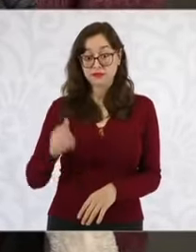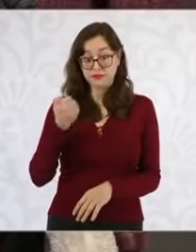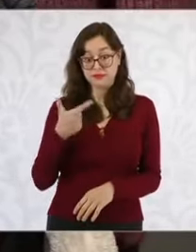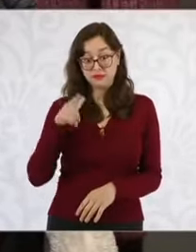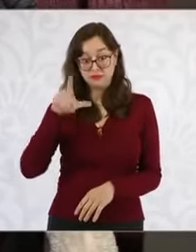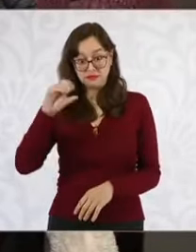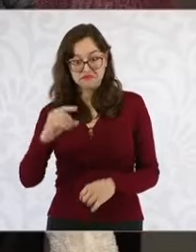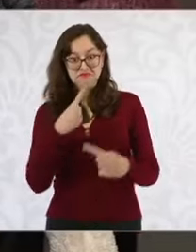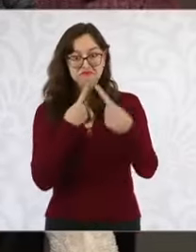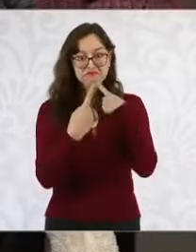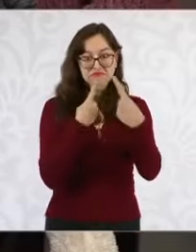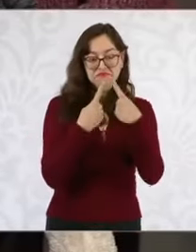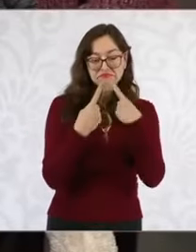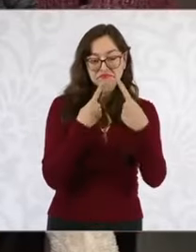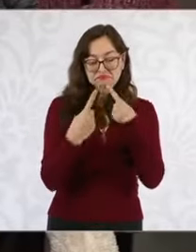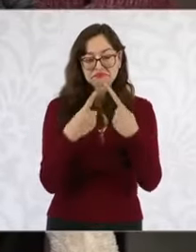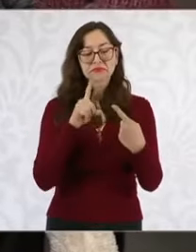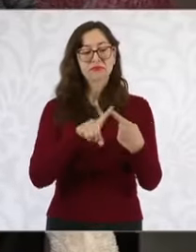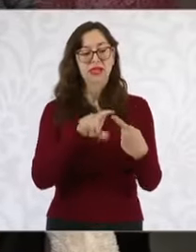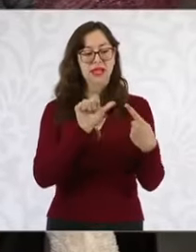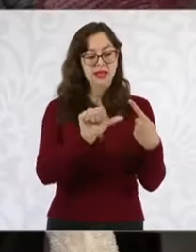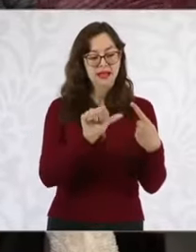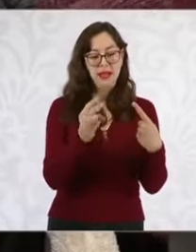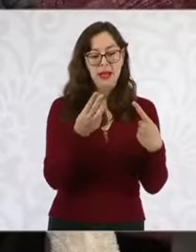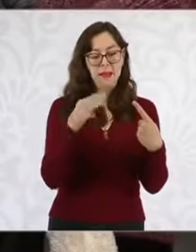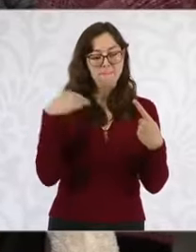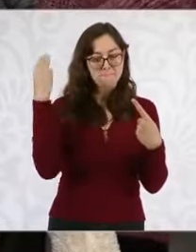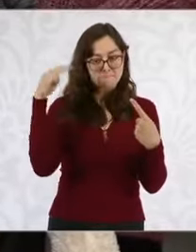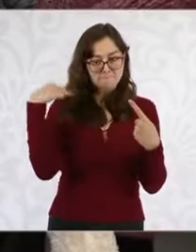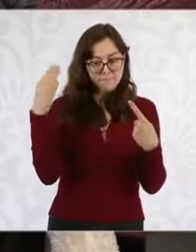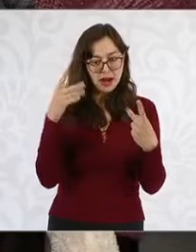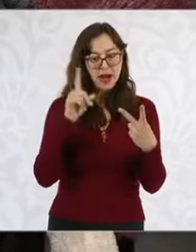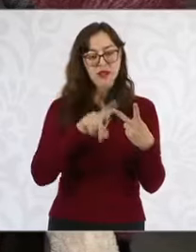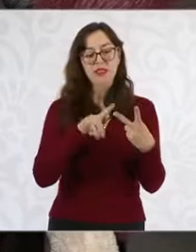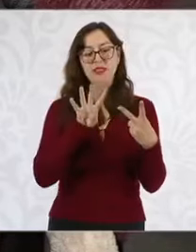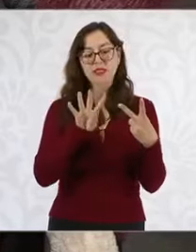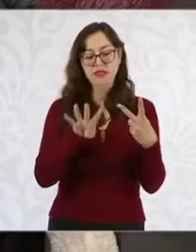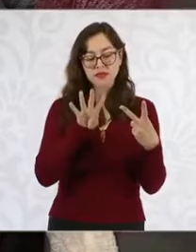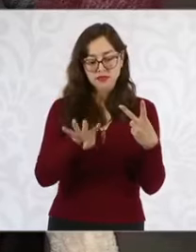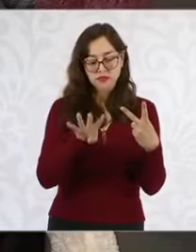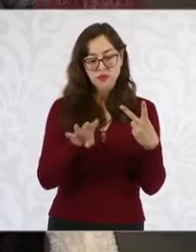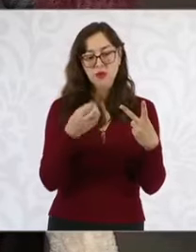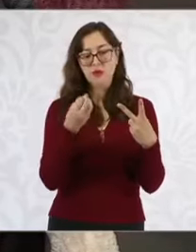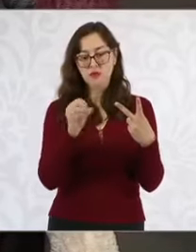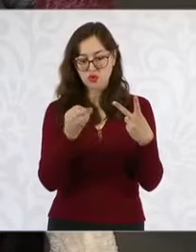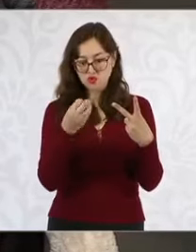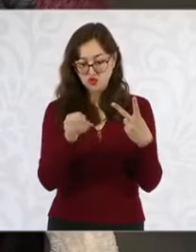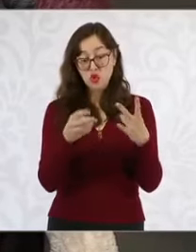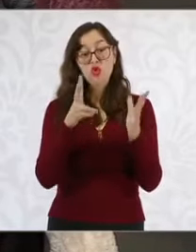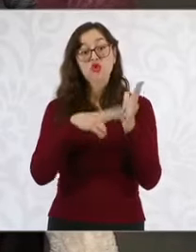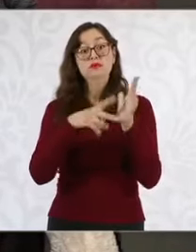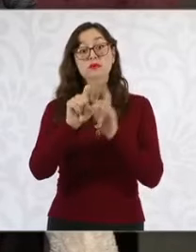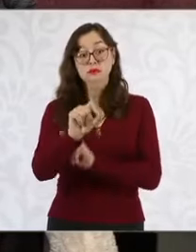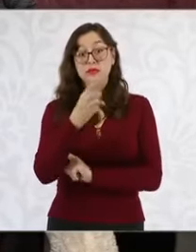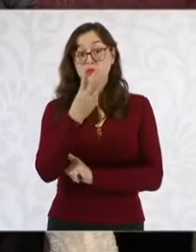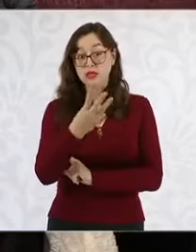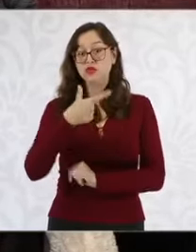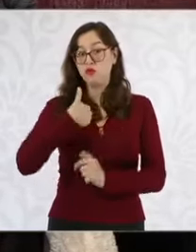conferencias de los días 16 de marzo, 19 y 20 de octubre de 2023.